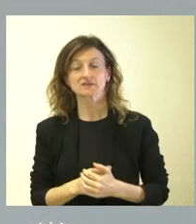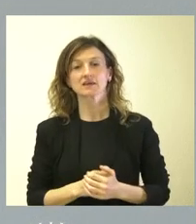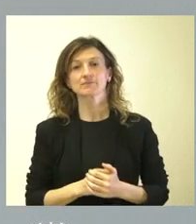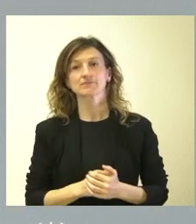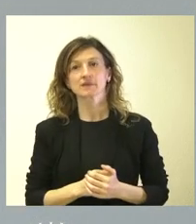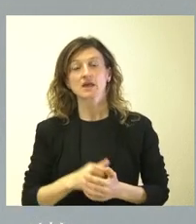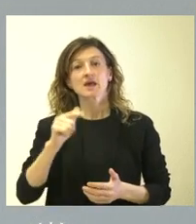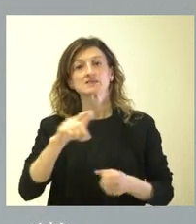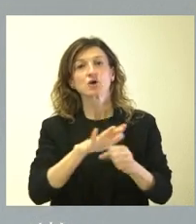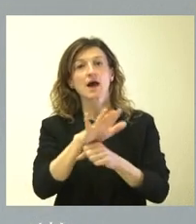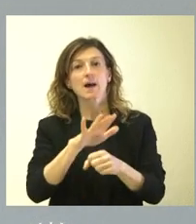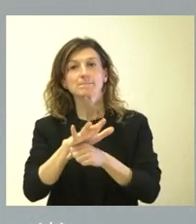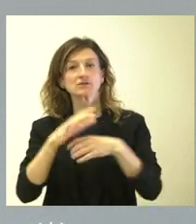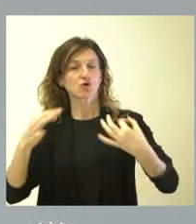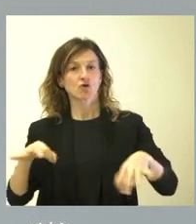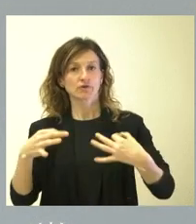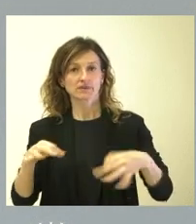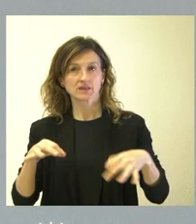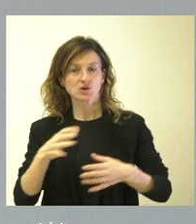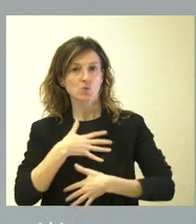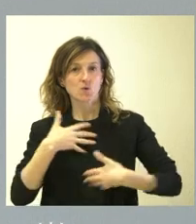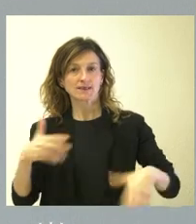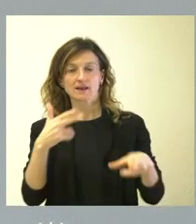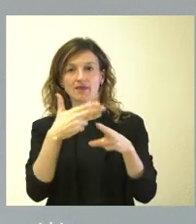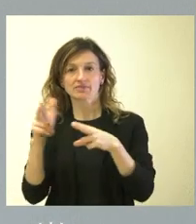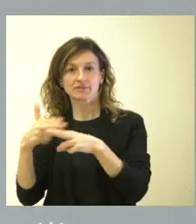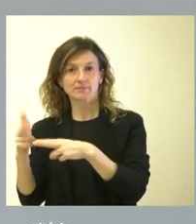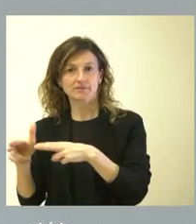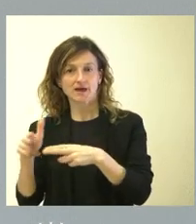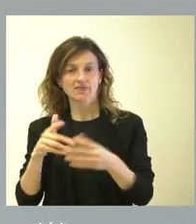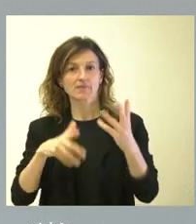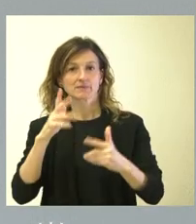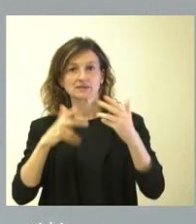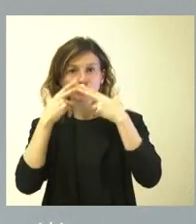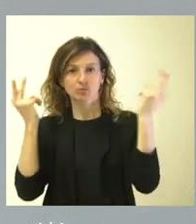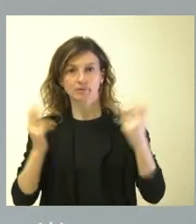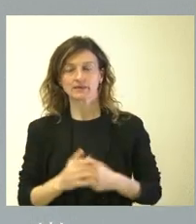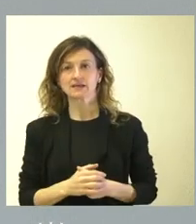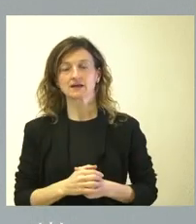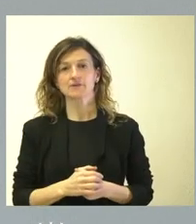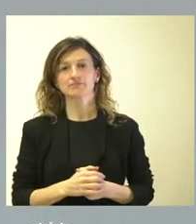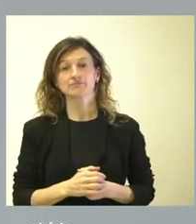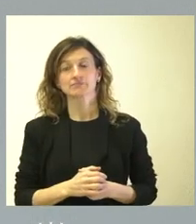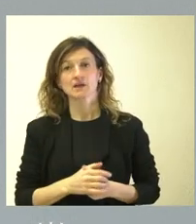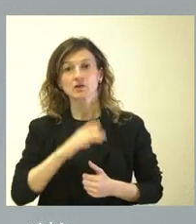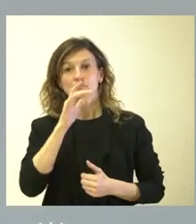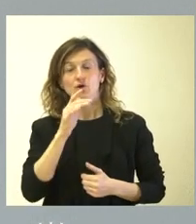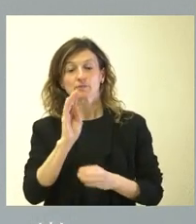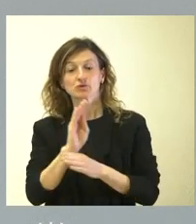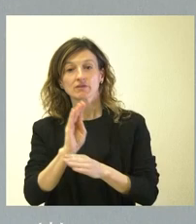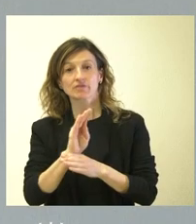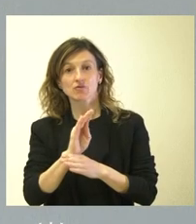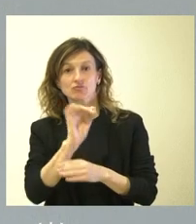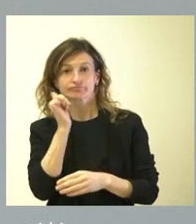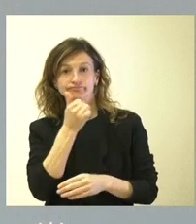en el ámbito ordinario de cualquier actividad que realiza la Administración pública, donde la obligación de protección de datos